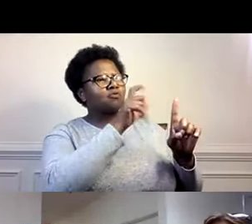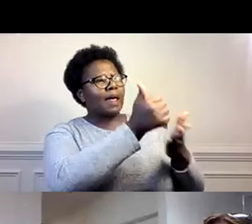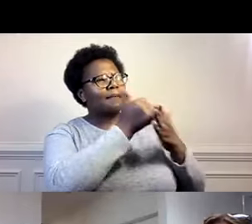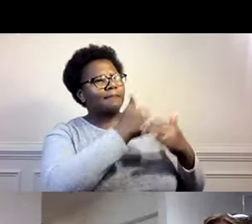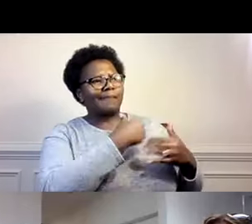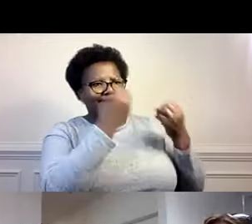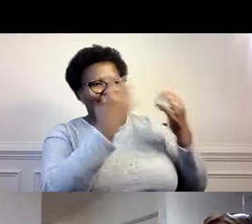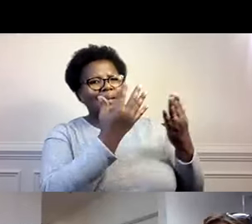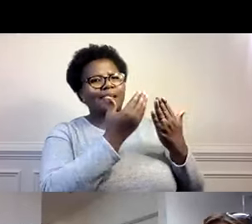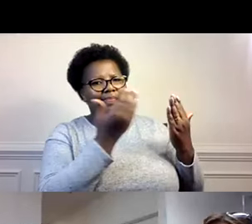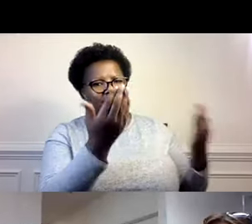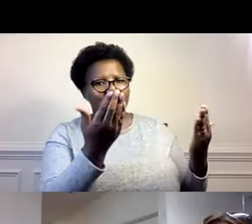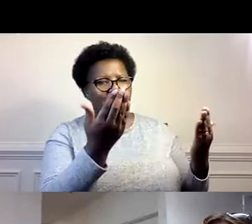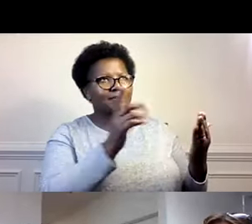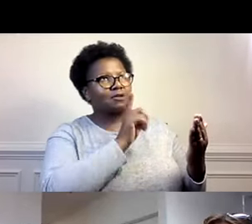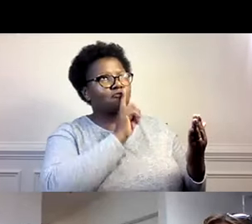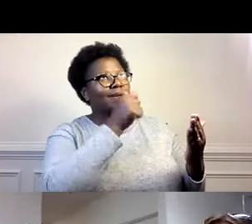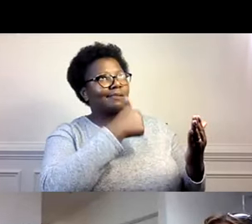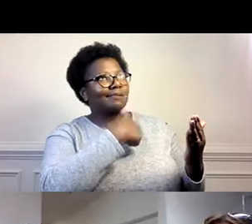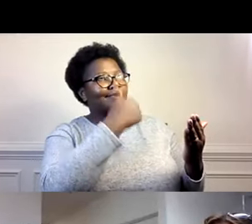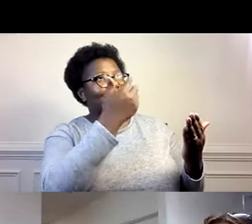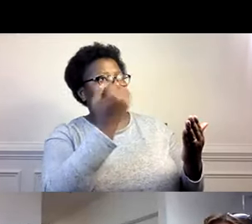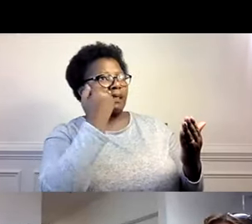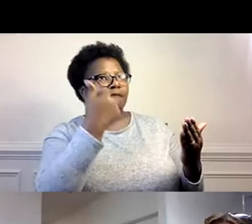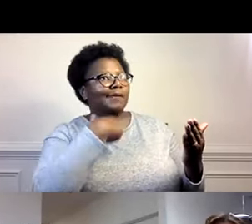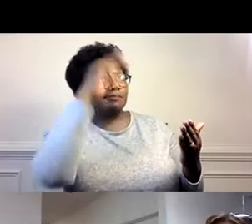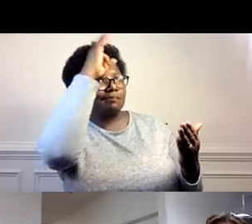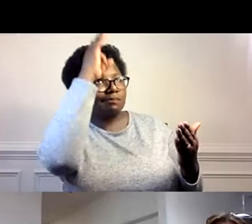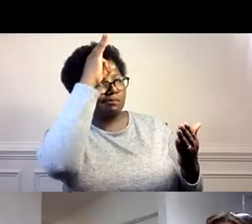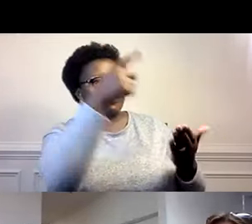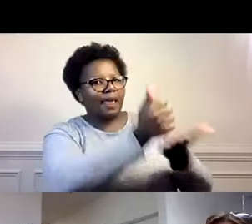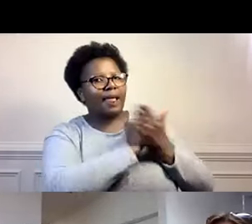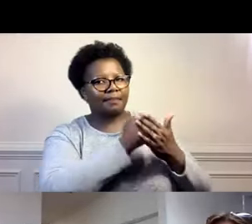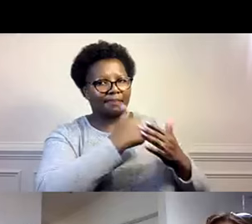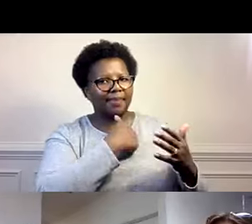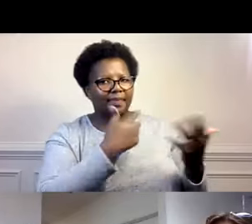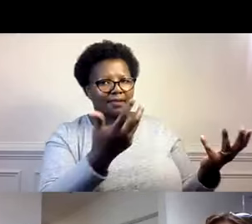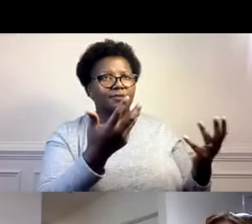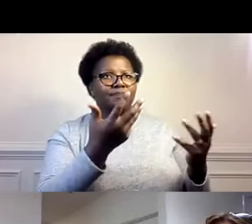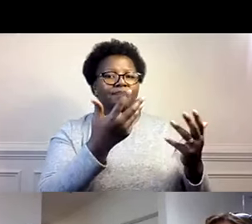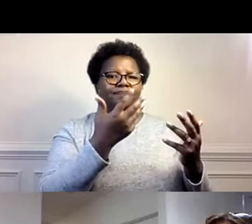en varios aspectos. Varias cosas que tal vez yo no sepa, que no conozca.